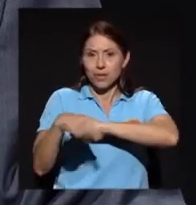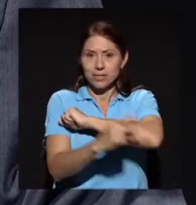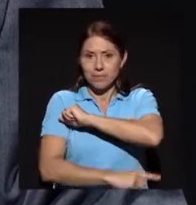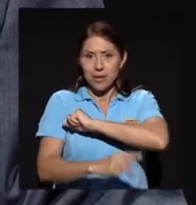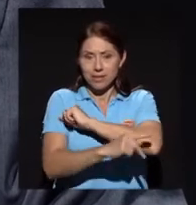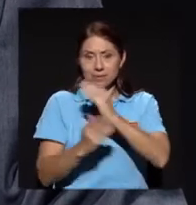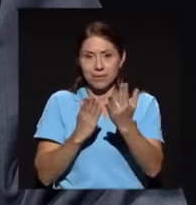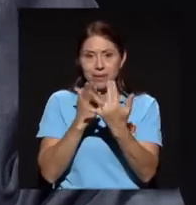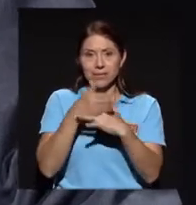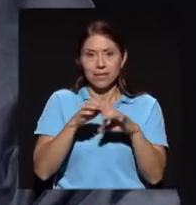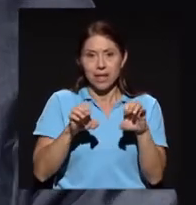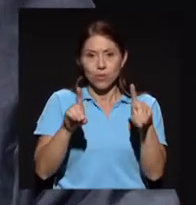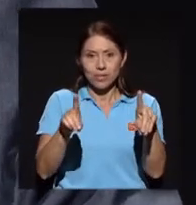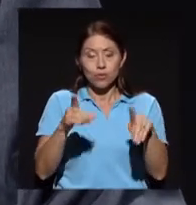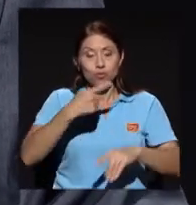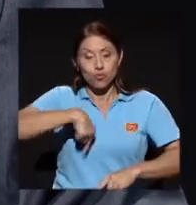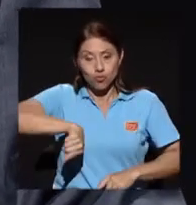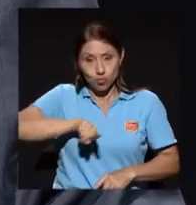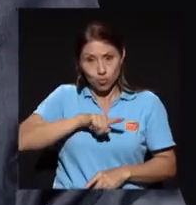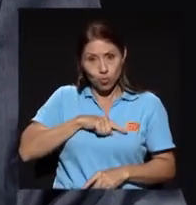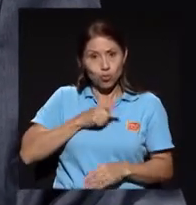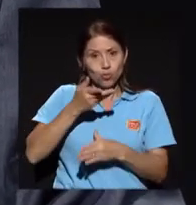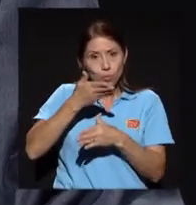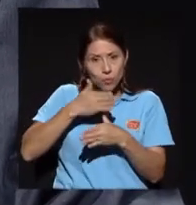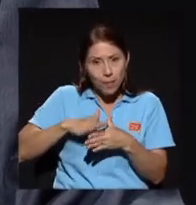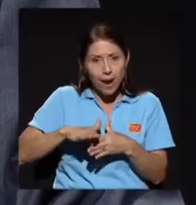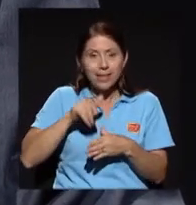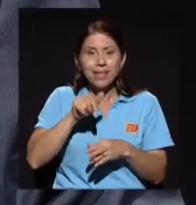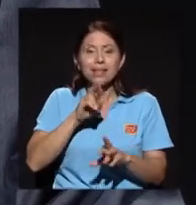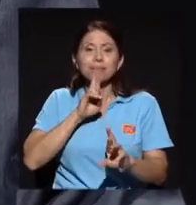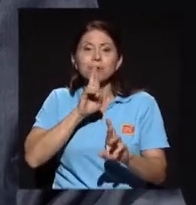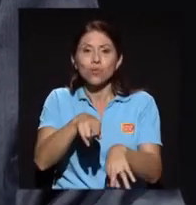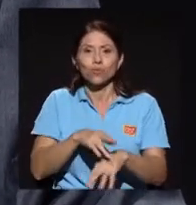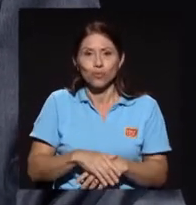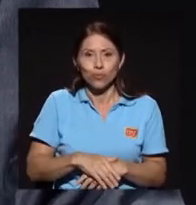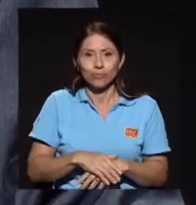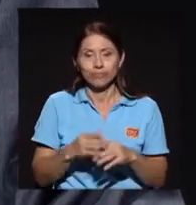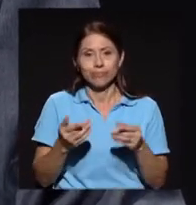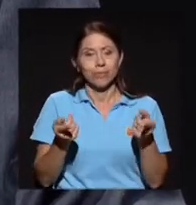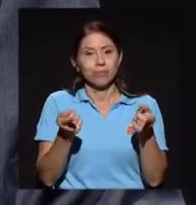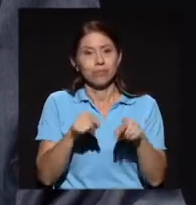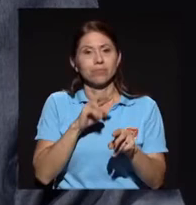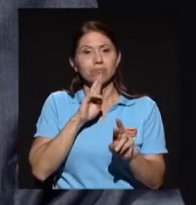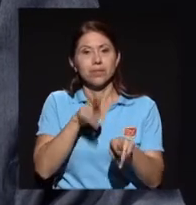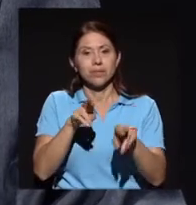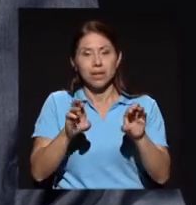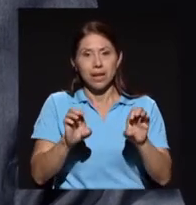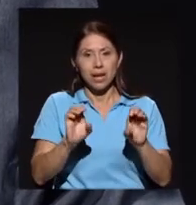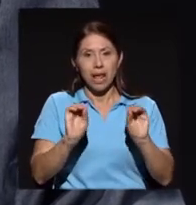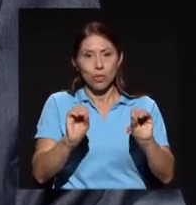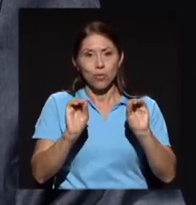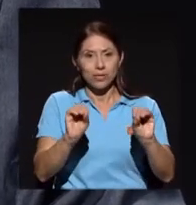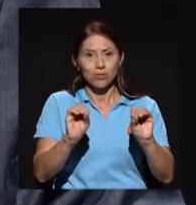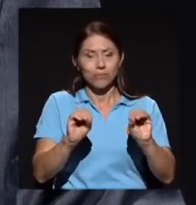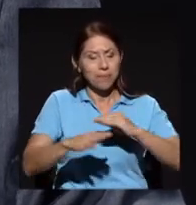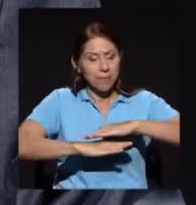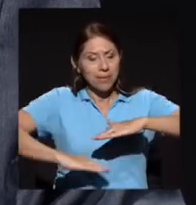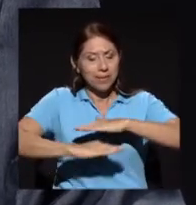través de la educación. Somos parte, digamos, de ese producto, de lo que genera la educación y básicamente la educación pública.